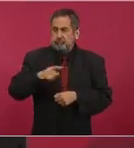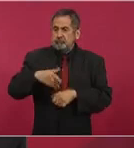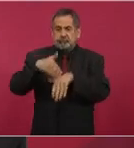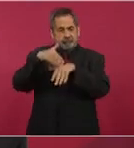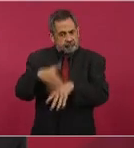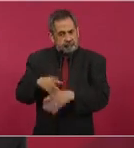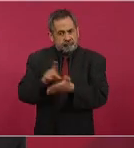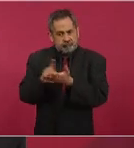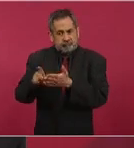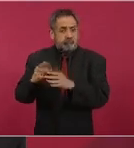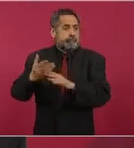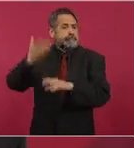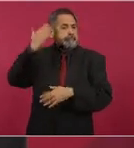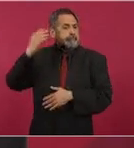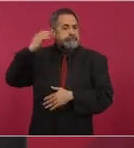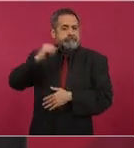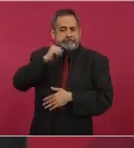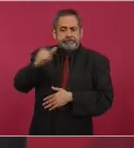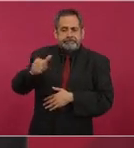que no había.